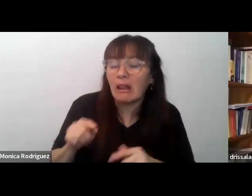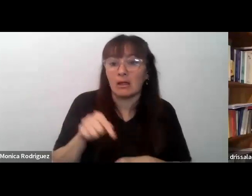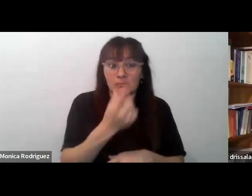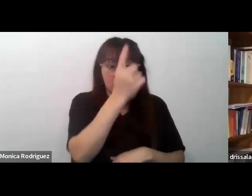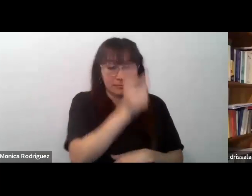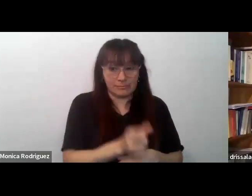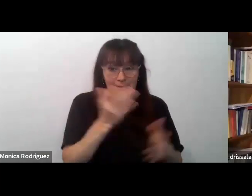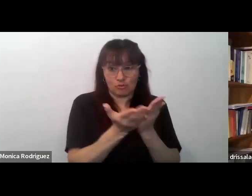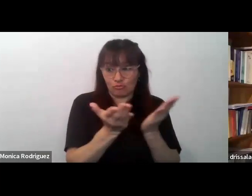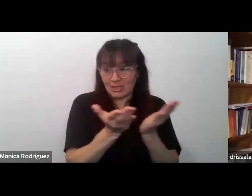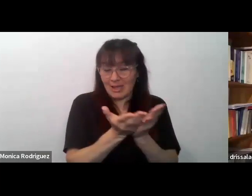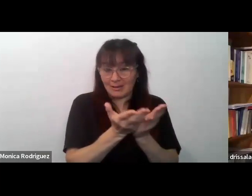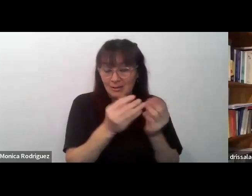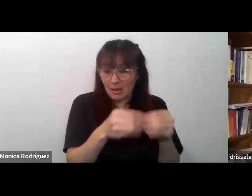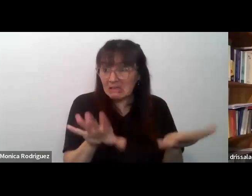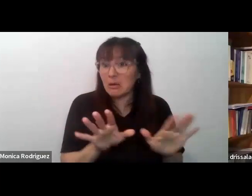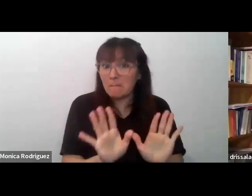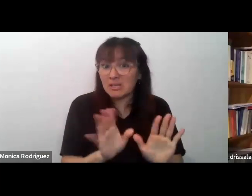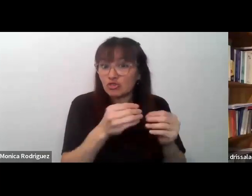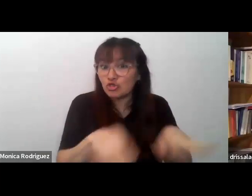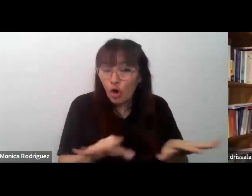que tuvo esta iniciativa